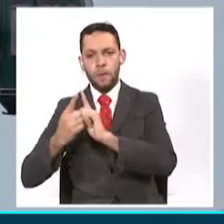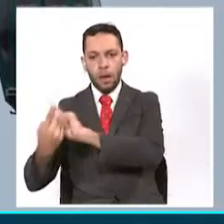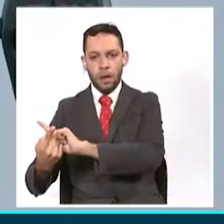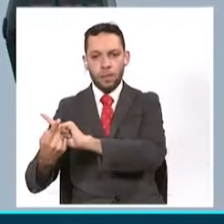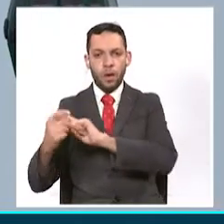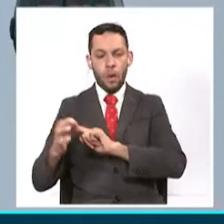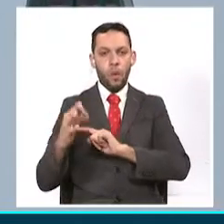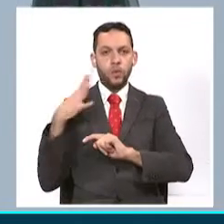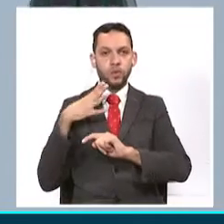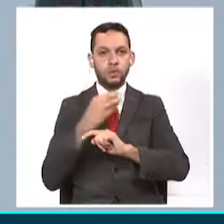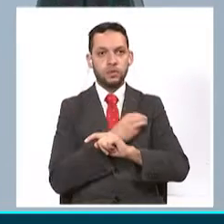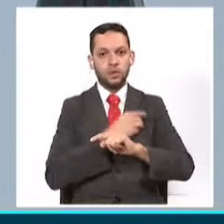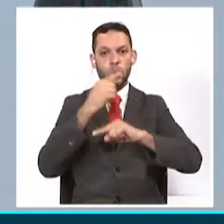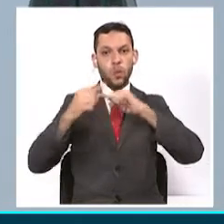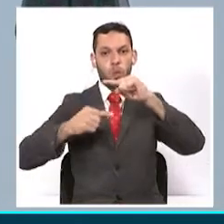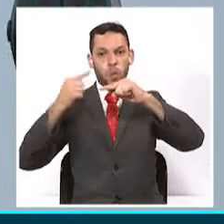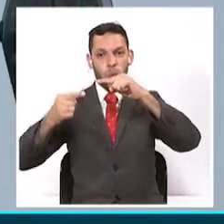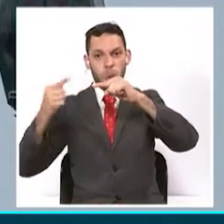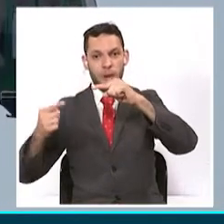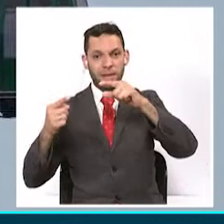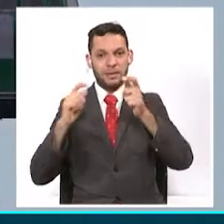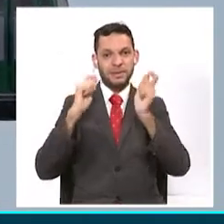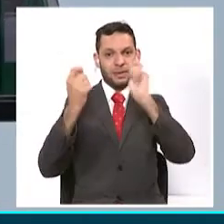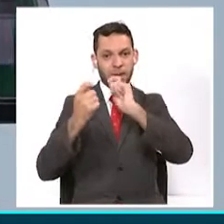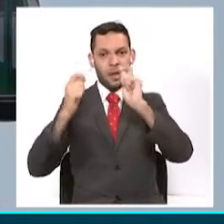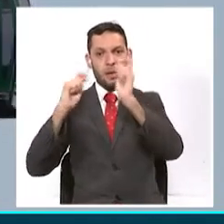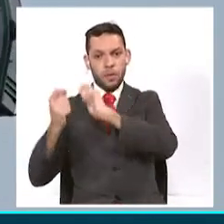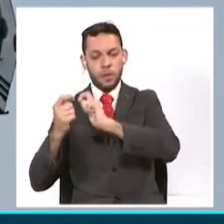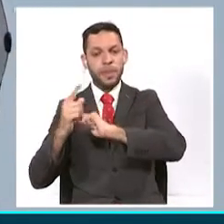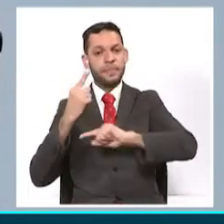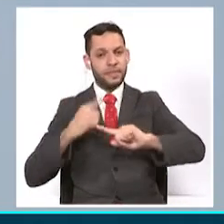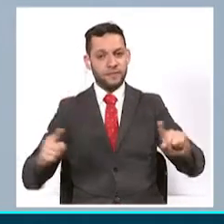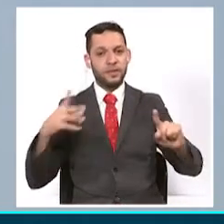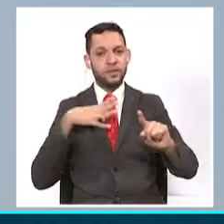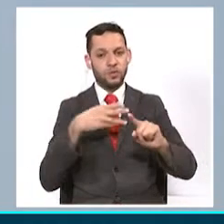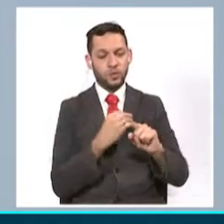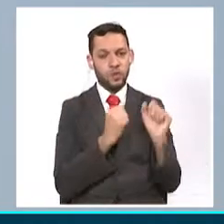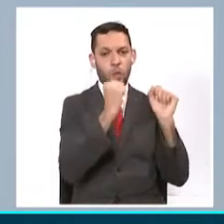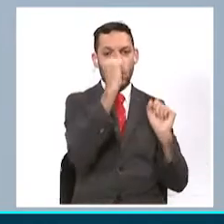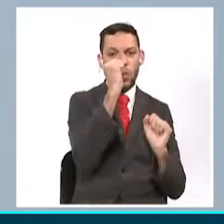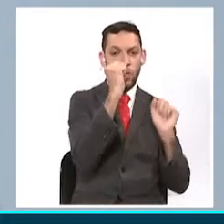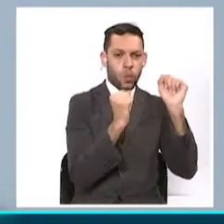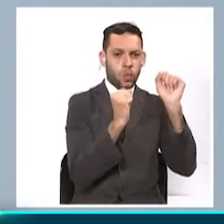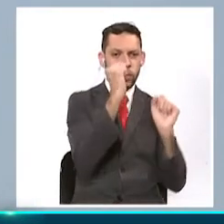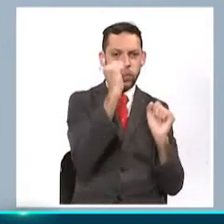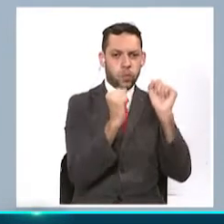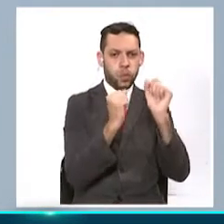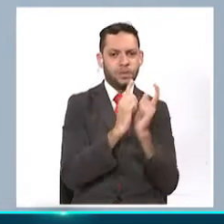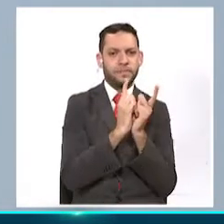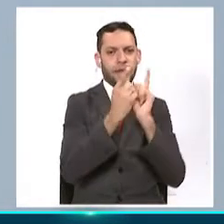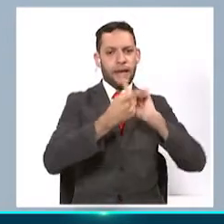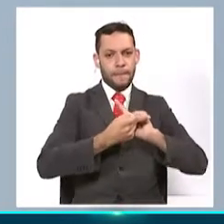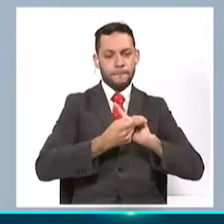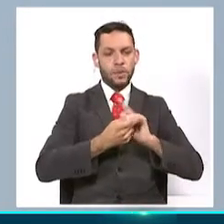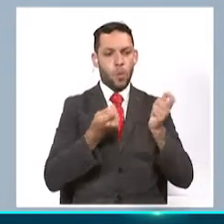poleas o cosas por el estilo, como los otros cables o engranajes. Aquí es el motor mismo el que hace esos cambios.